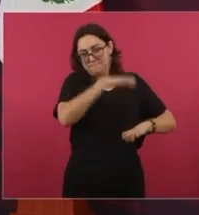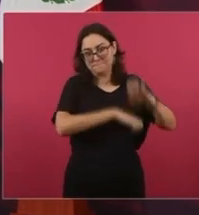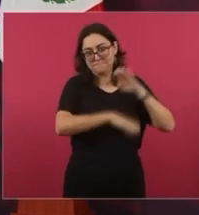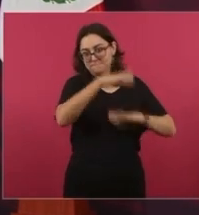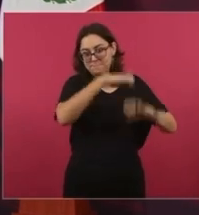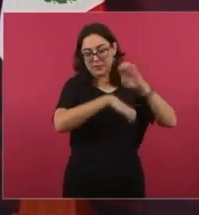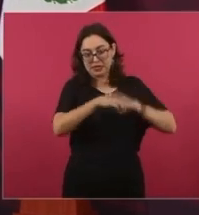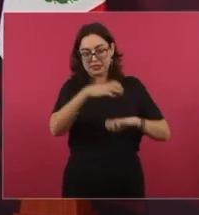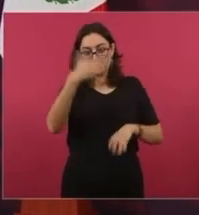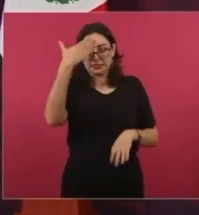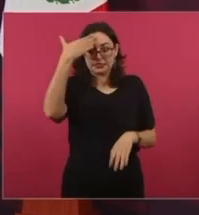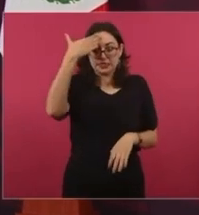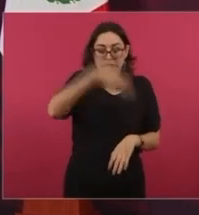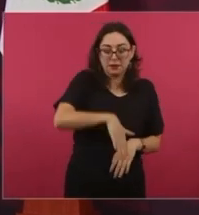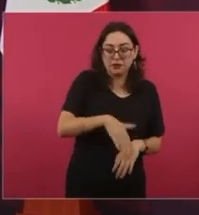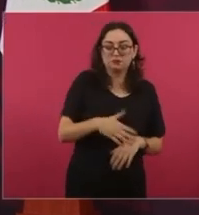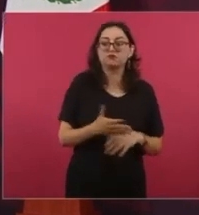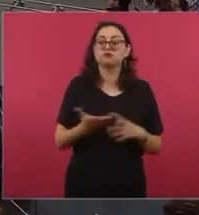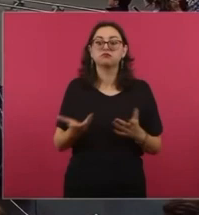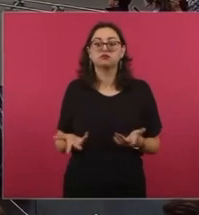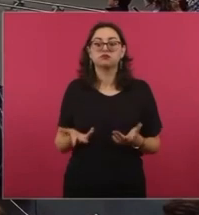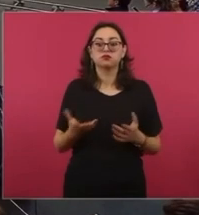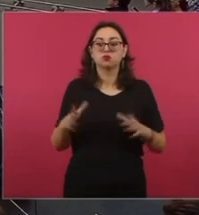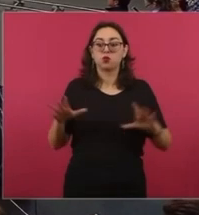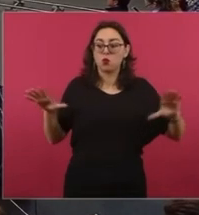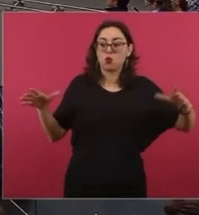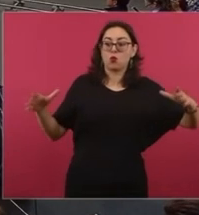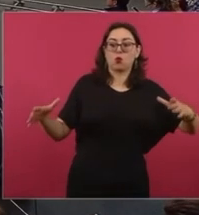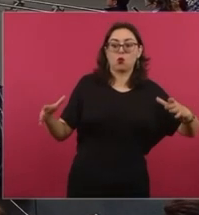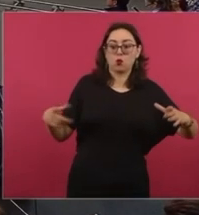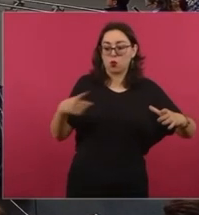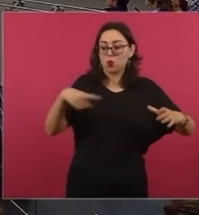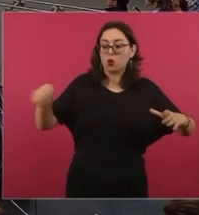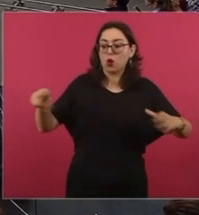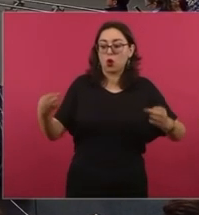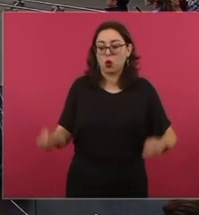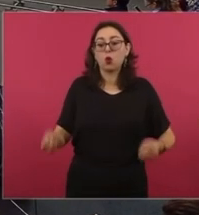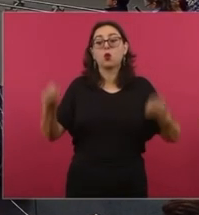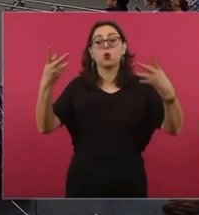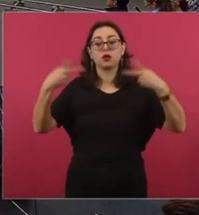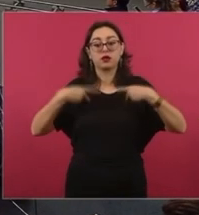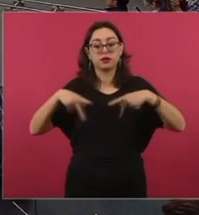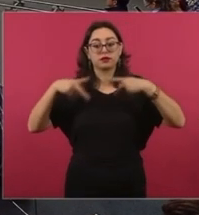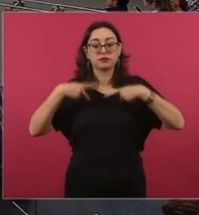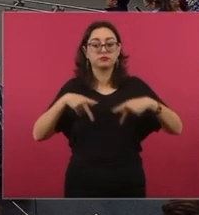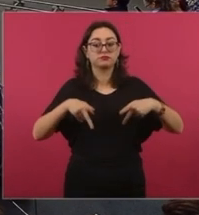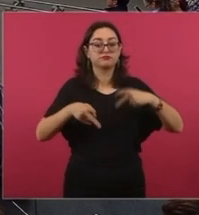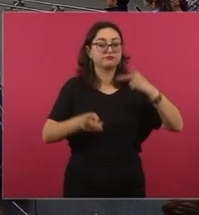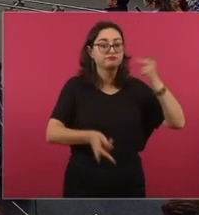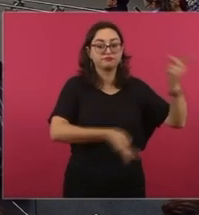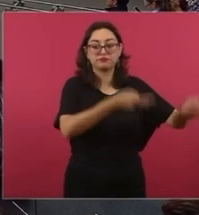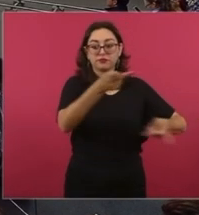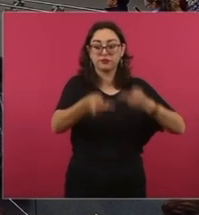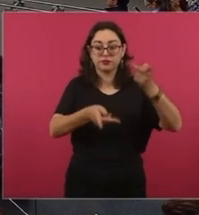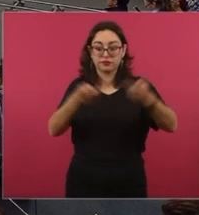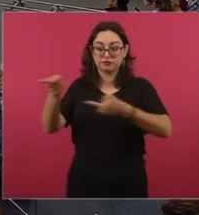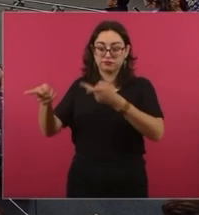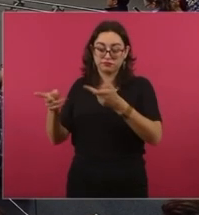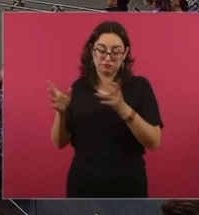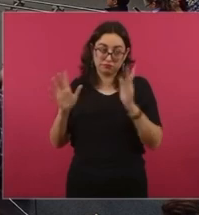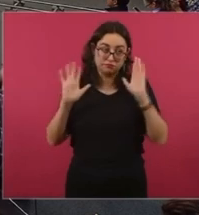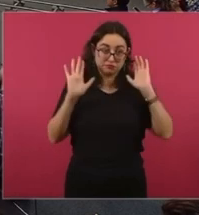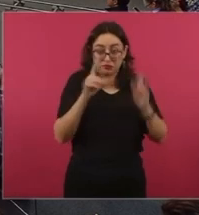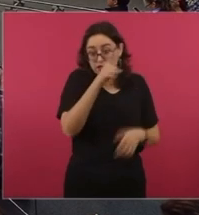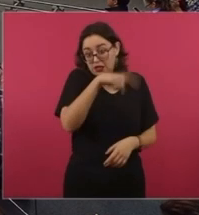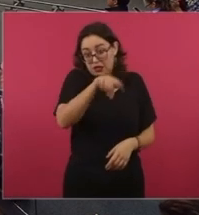trabajos